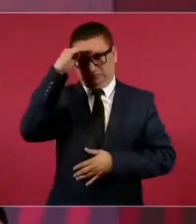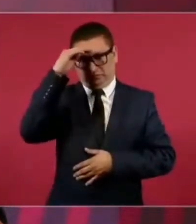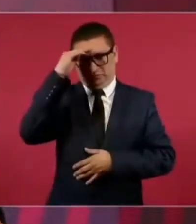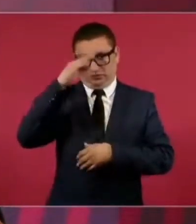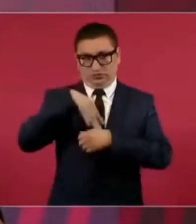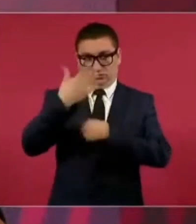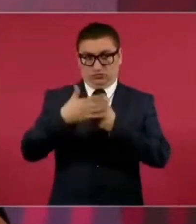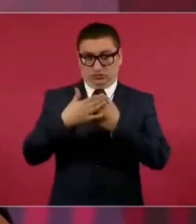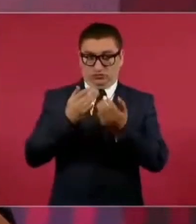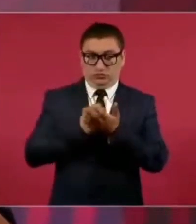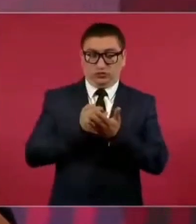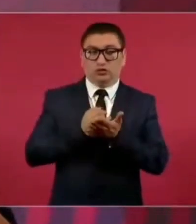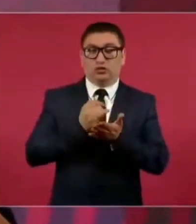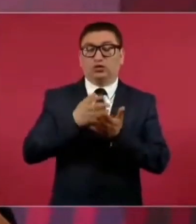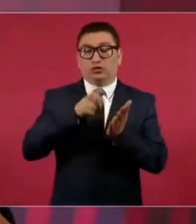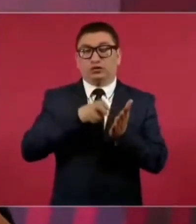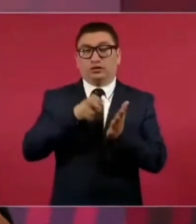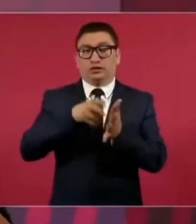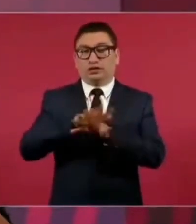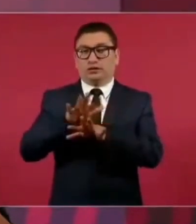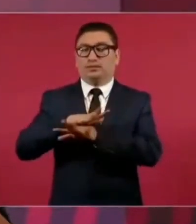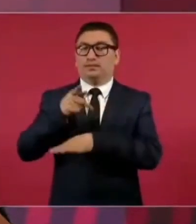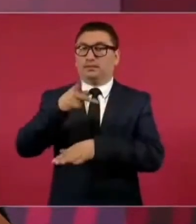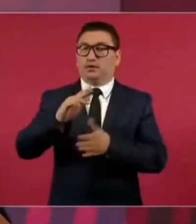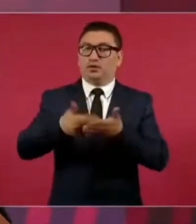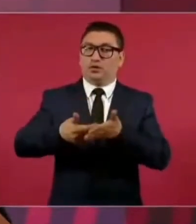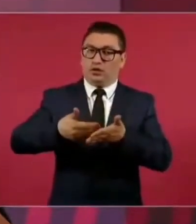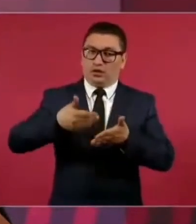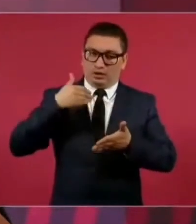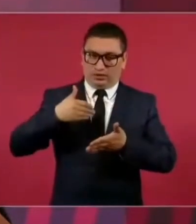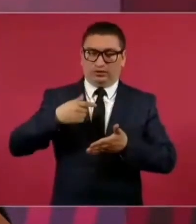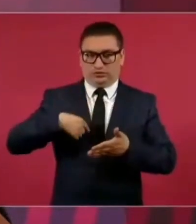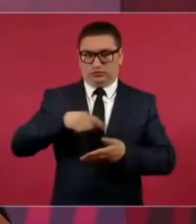fiscal antes de terminar,